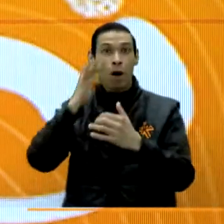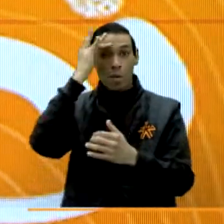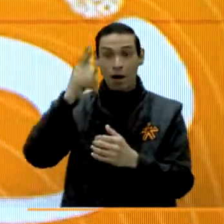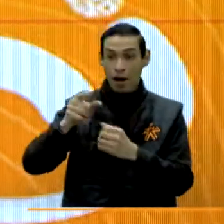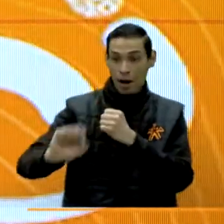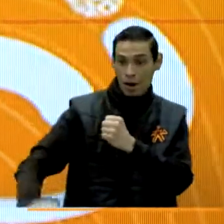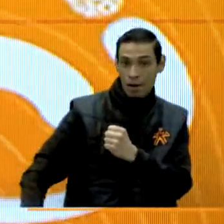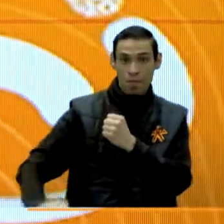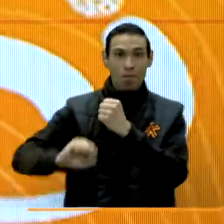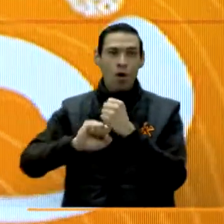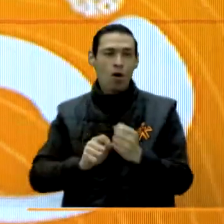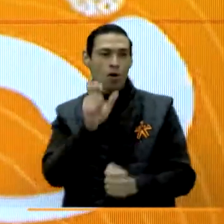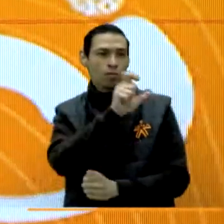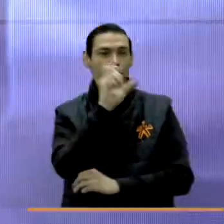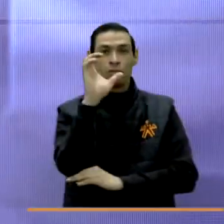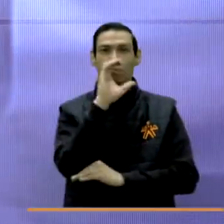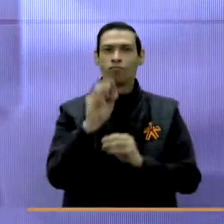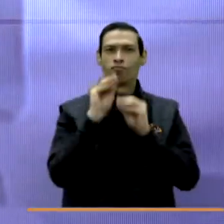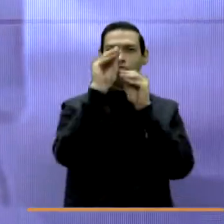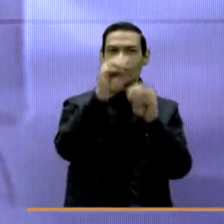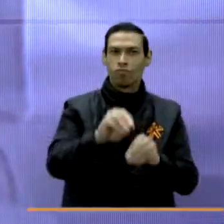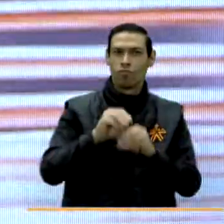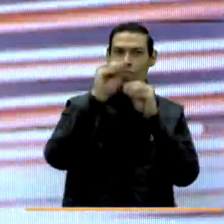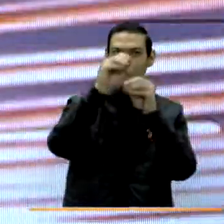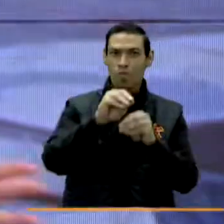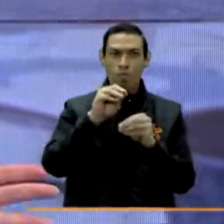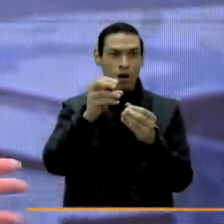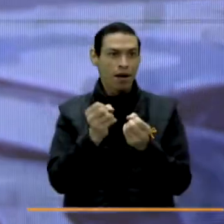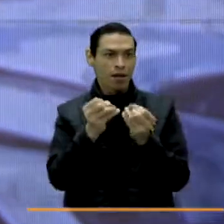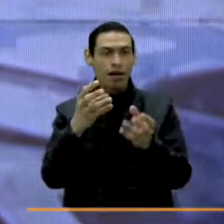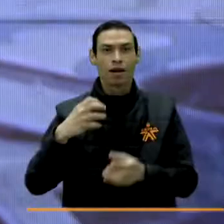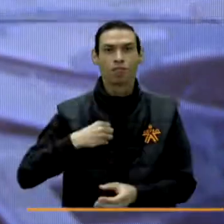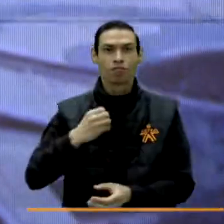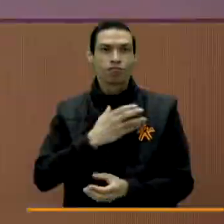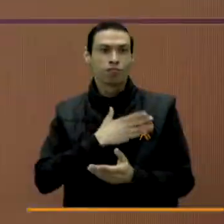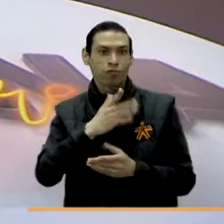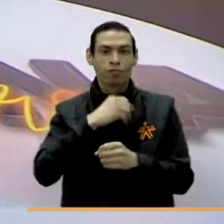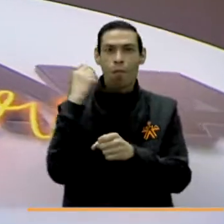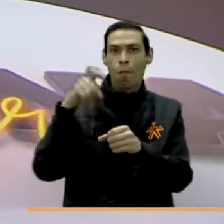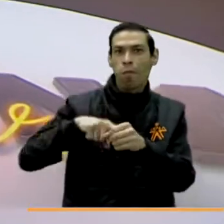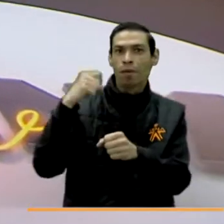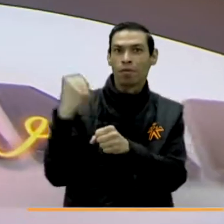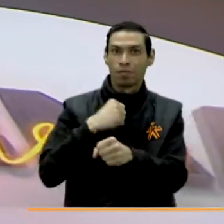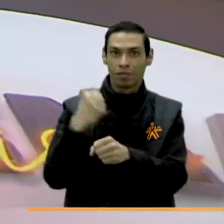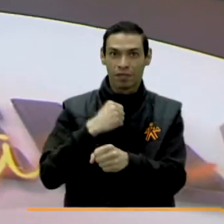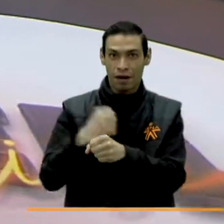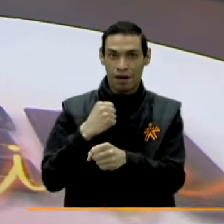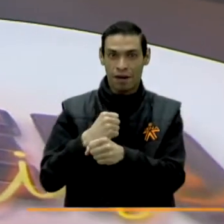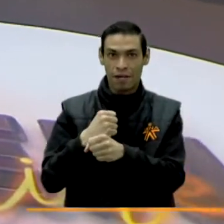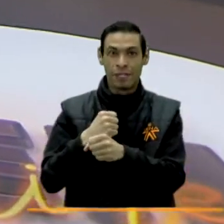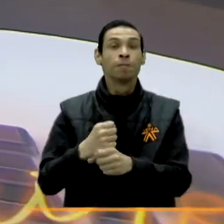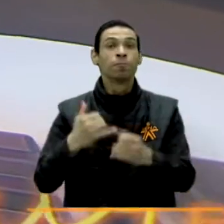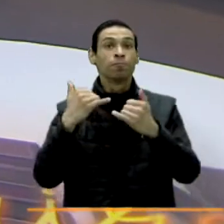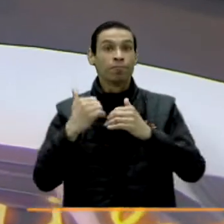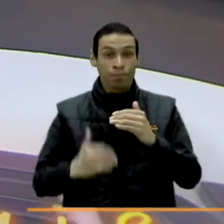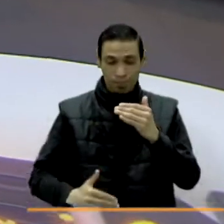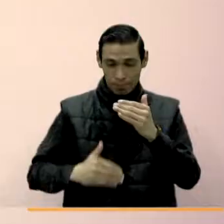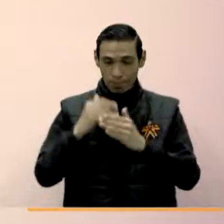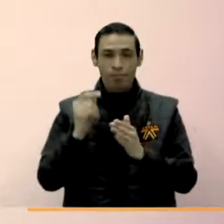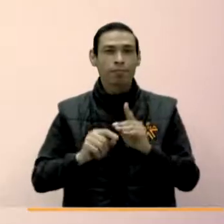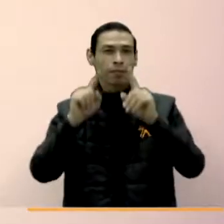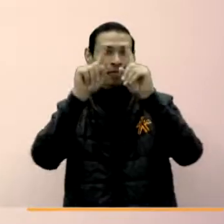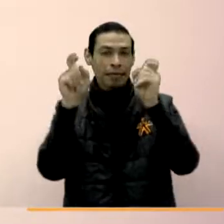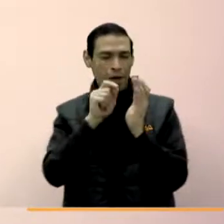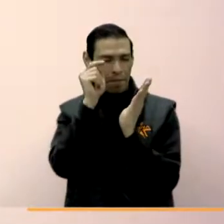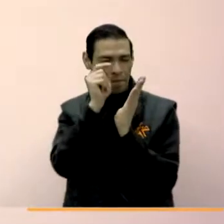significativamente en la formación de los colombianos y en la consecución de grandes oportunidades laborales. Así es Valeria, y para abordar este tema de manera